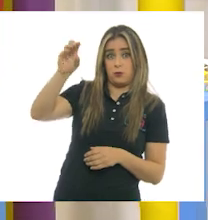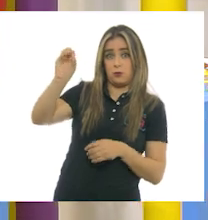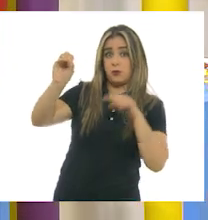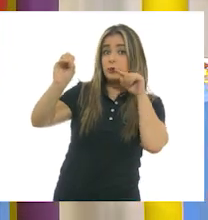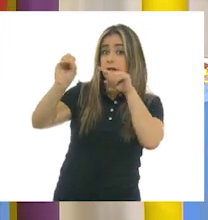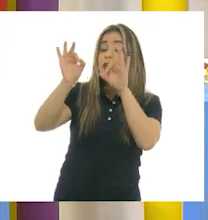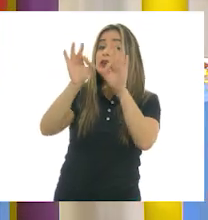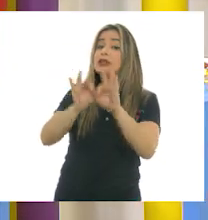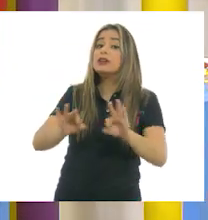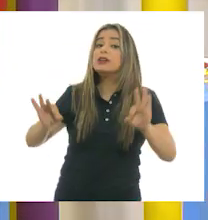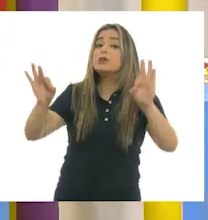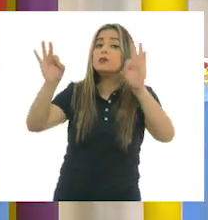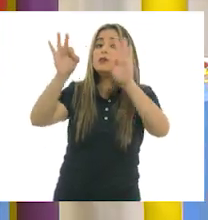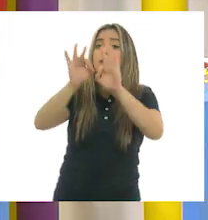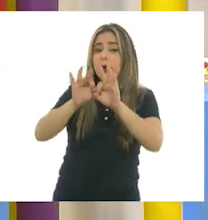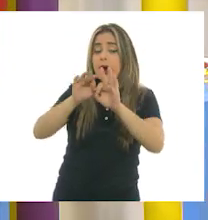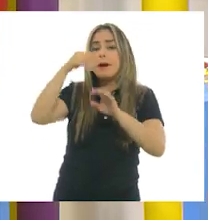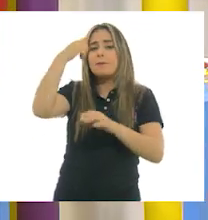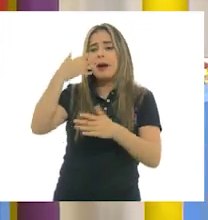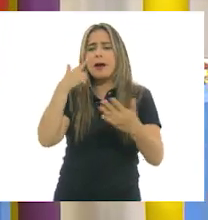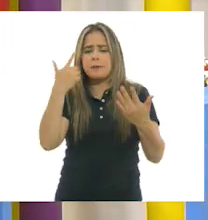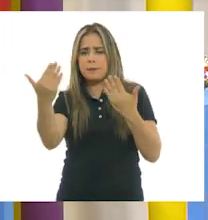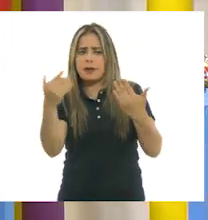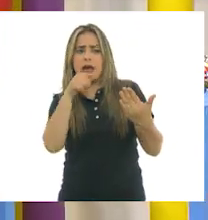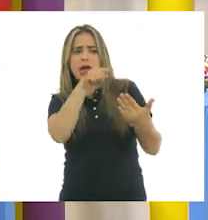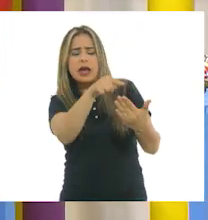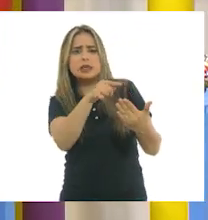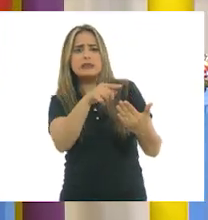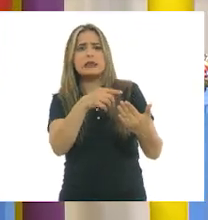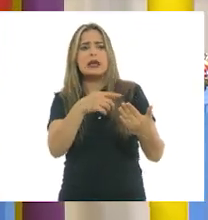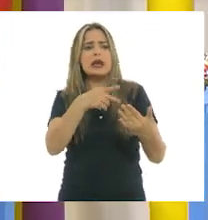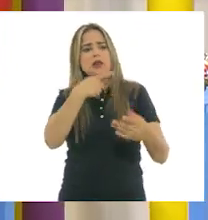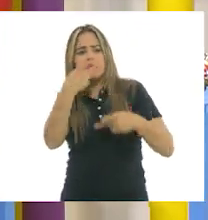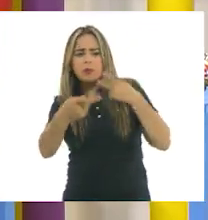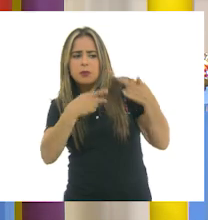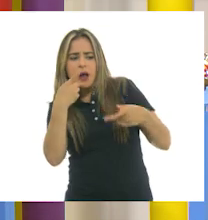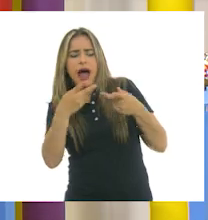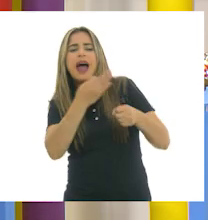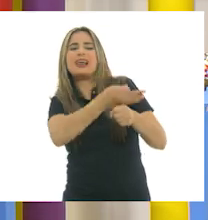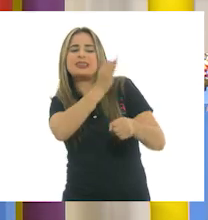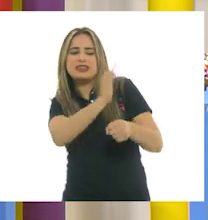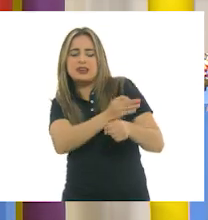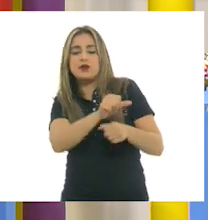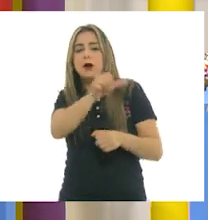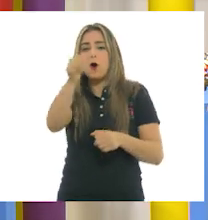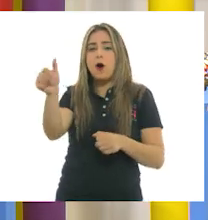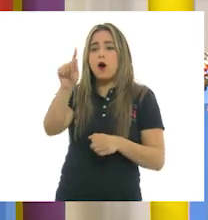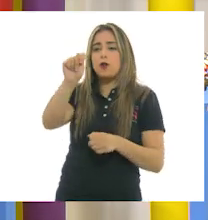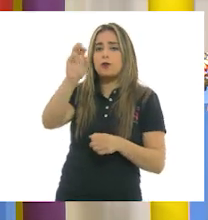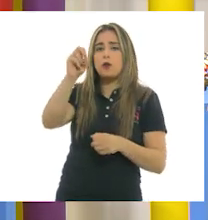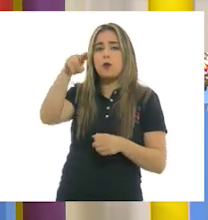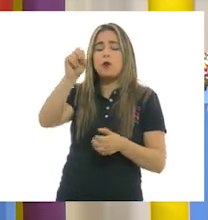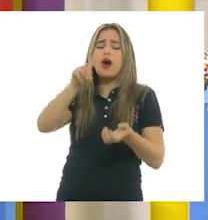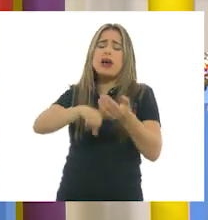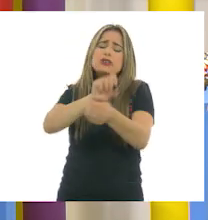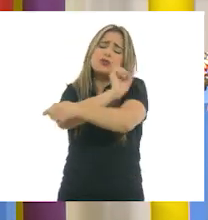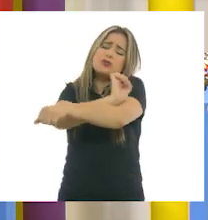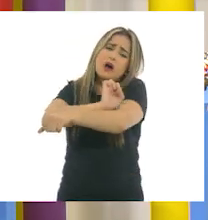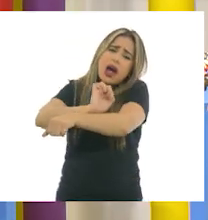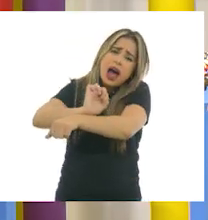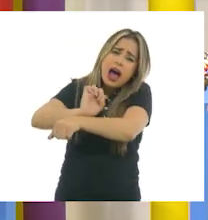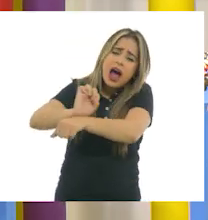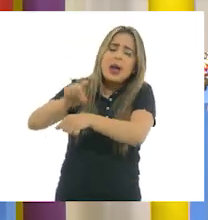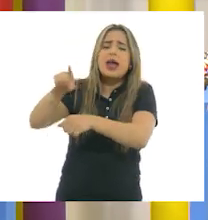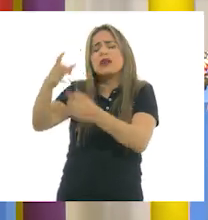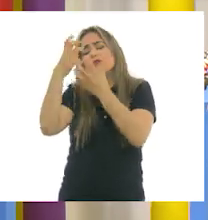distinguir entre la comedia y la tragedia. Habíamos dicho, por ejemplo, que la tragedia utiliza un tono solemne y la